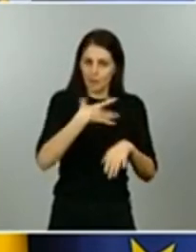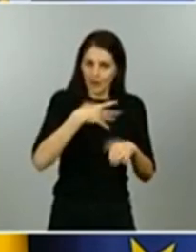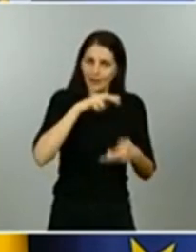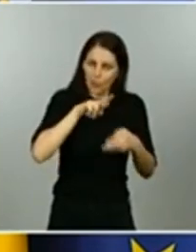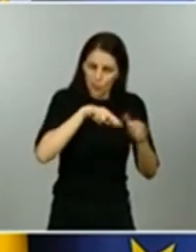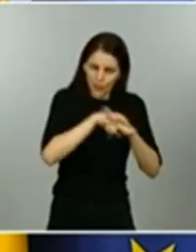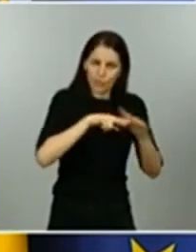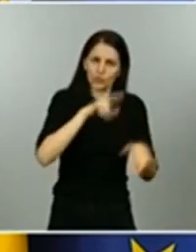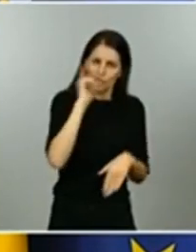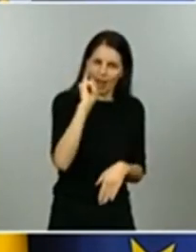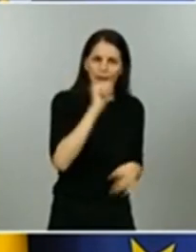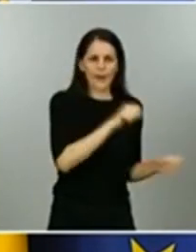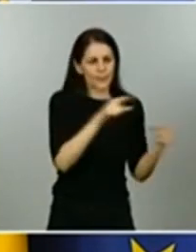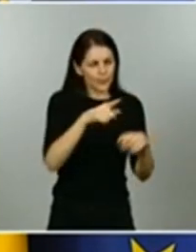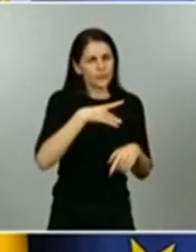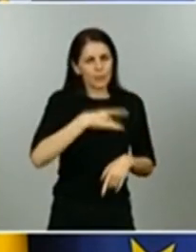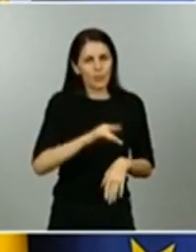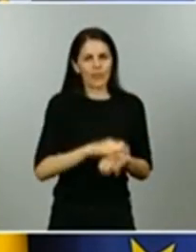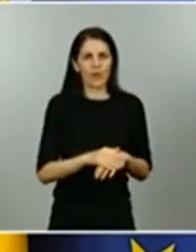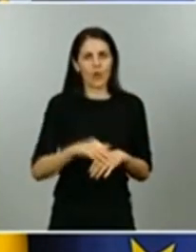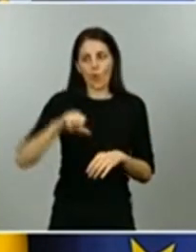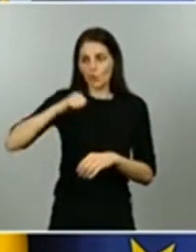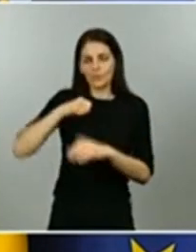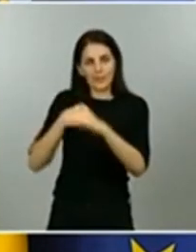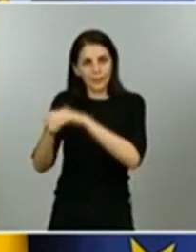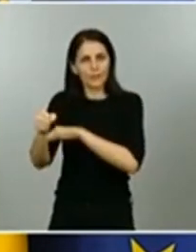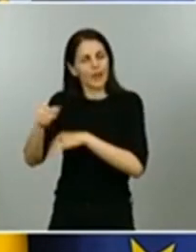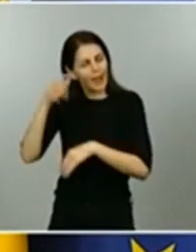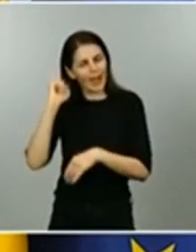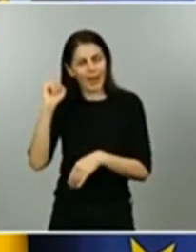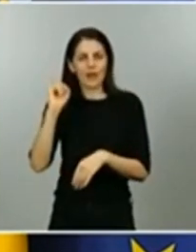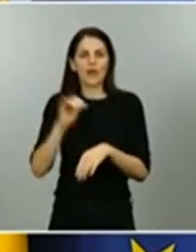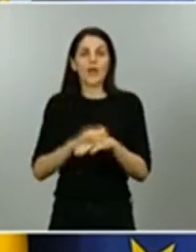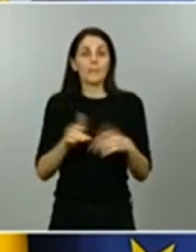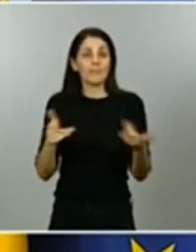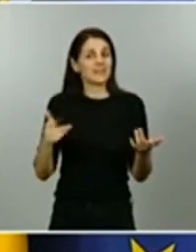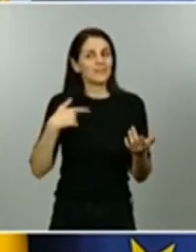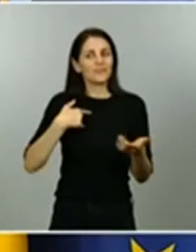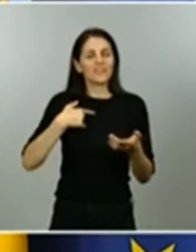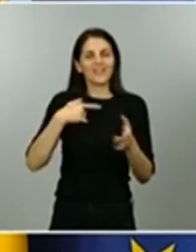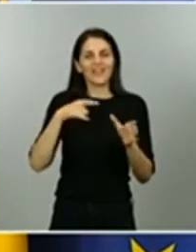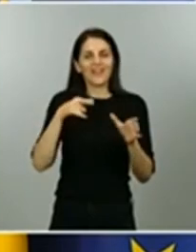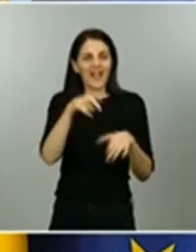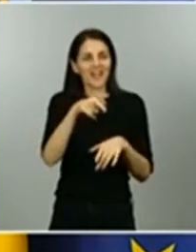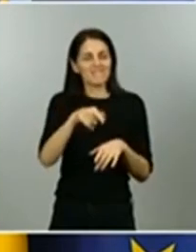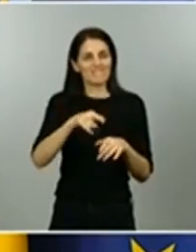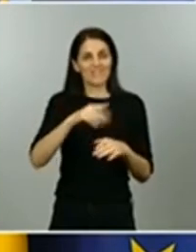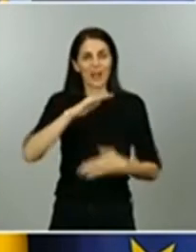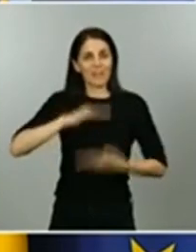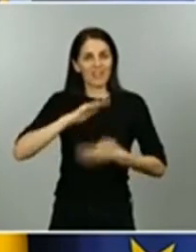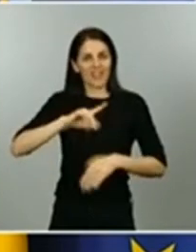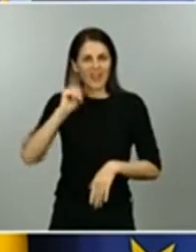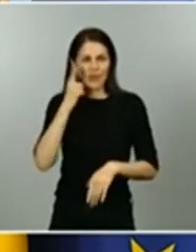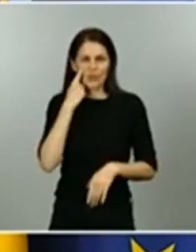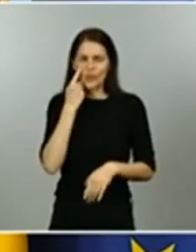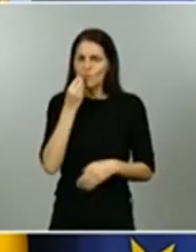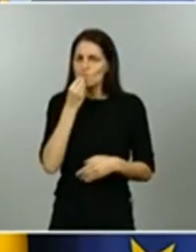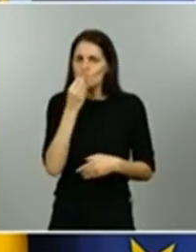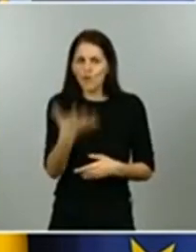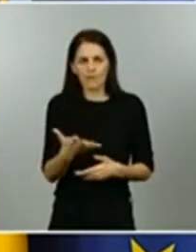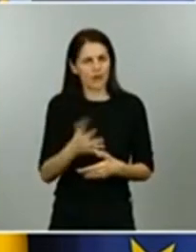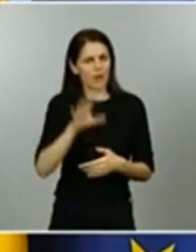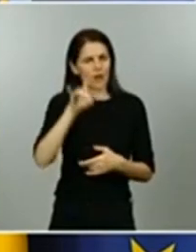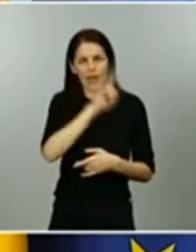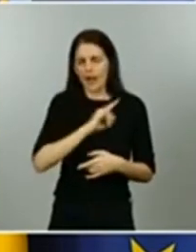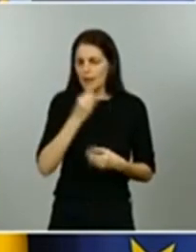sistema de vigilancia tiene los equipos suficientes para actuar tiene una capacidad de diagnóstico muy potente que además aunque en algunos